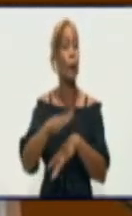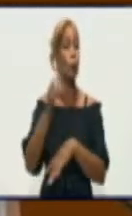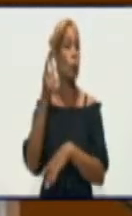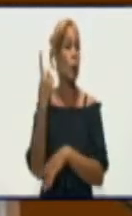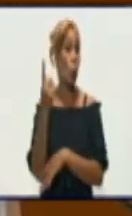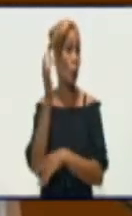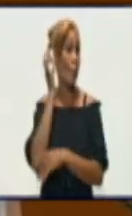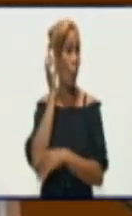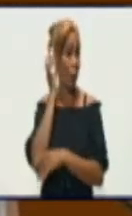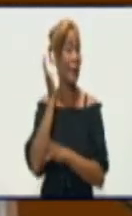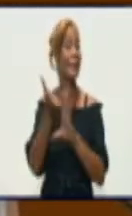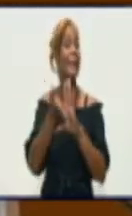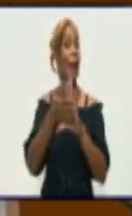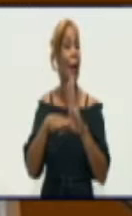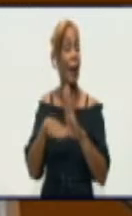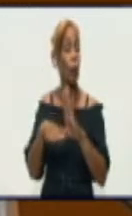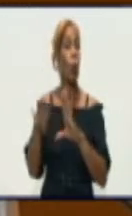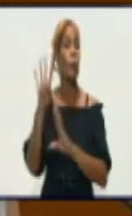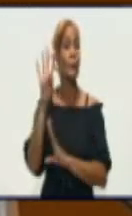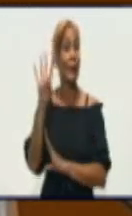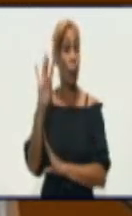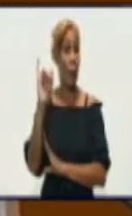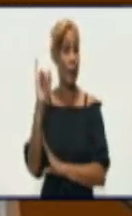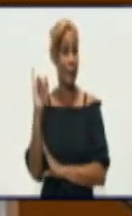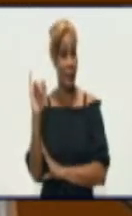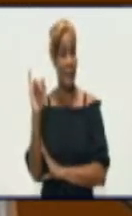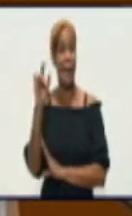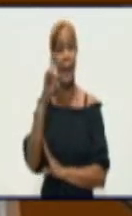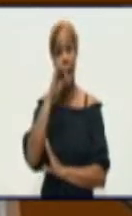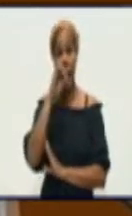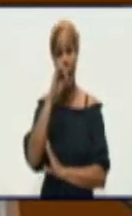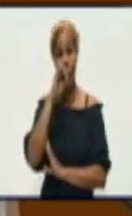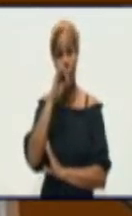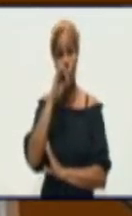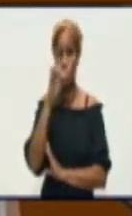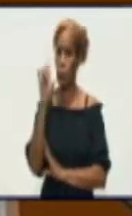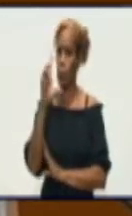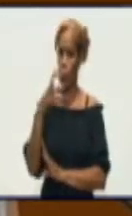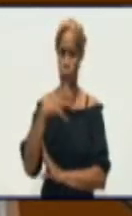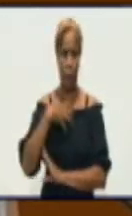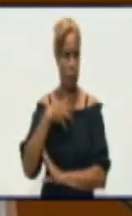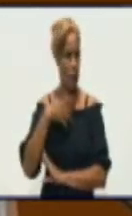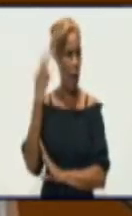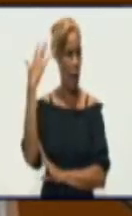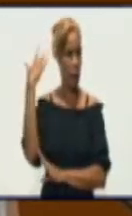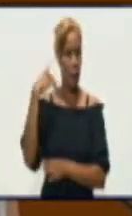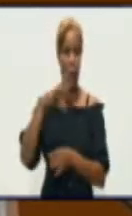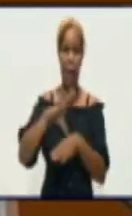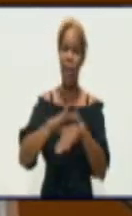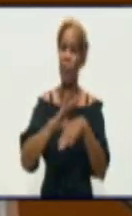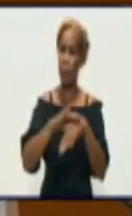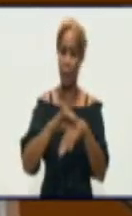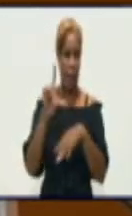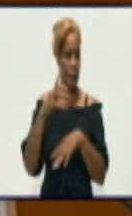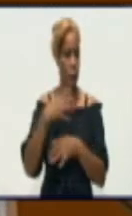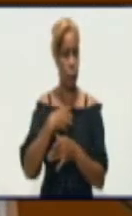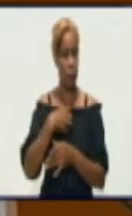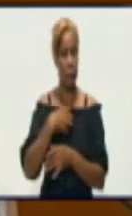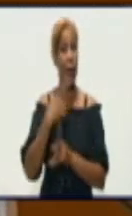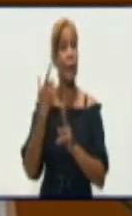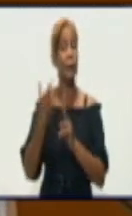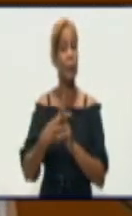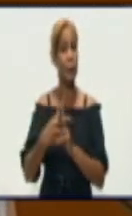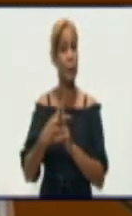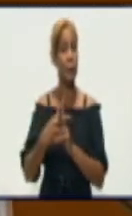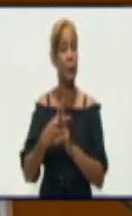localidad de Bado del Yeso, de 46 años de edad, sin antecedentes patológicos personales, y con el genio